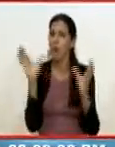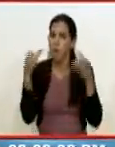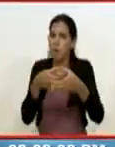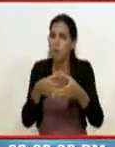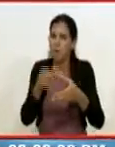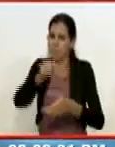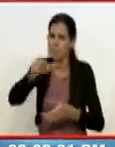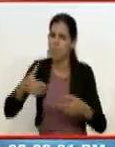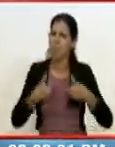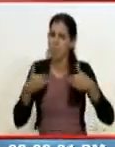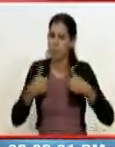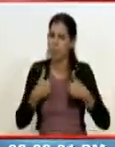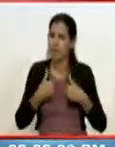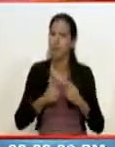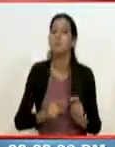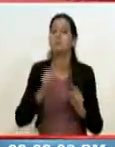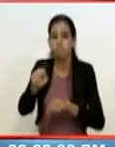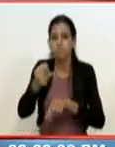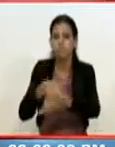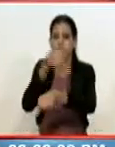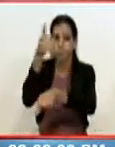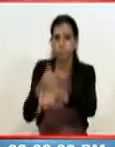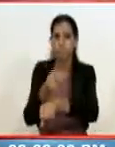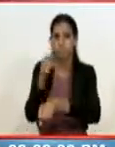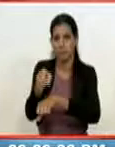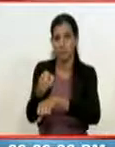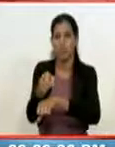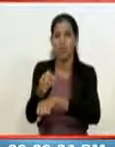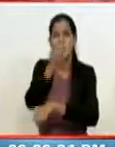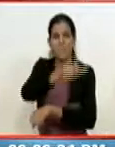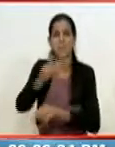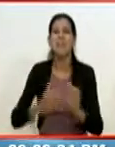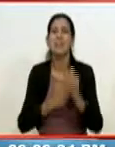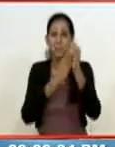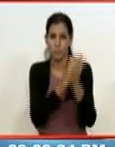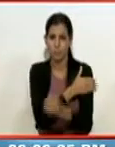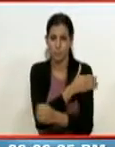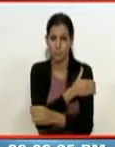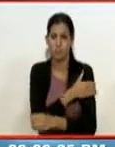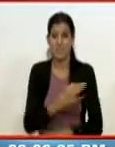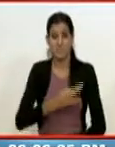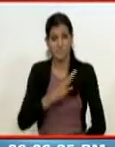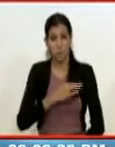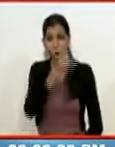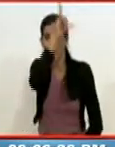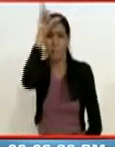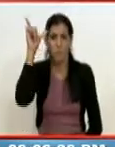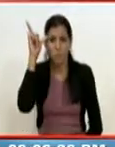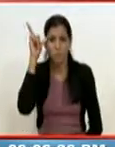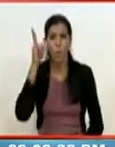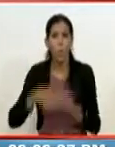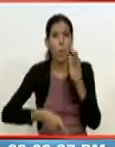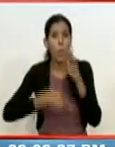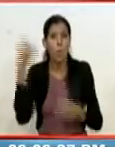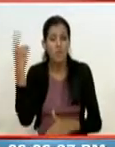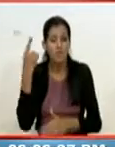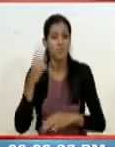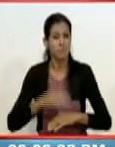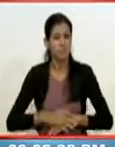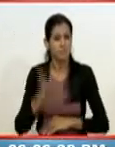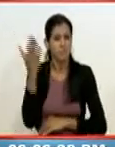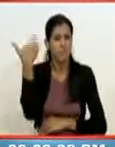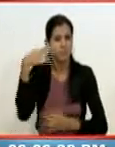Guarimba atribuye la responsabilidad intelectual a esos dirigentes. El señor Leopardo López ya en una vez cometió actos